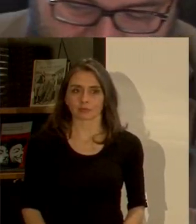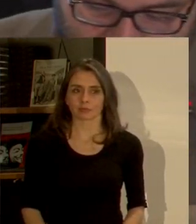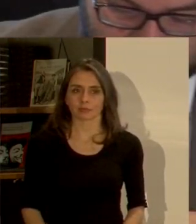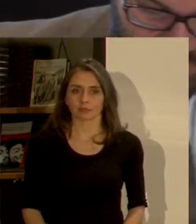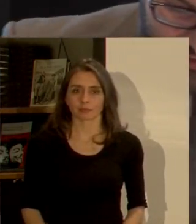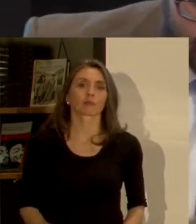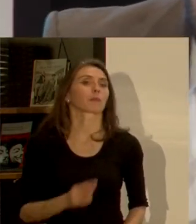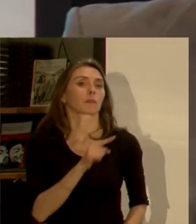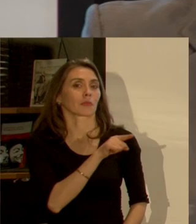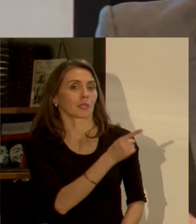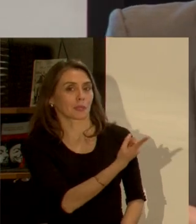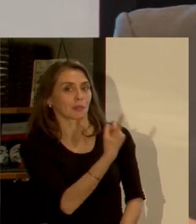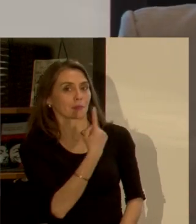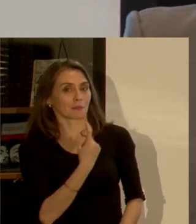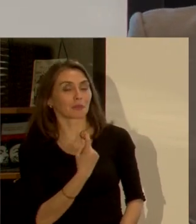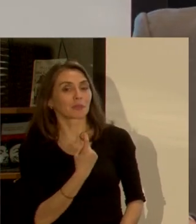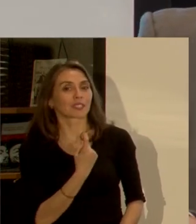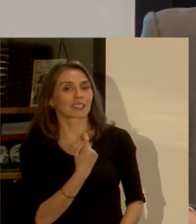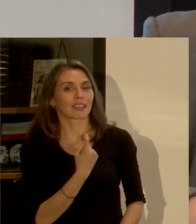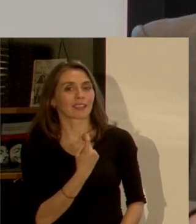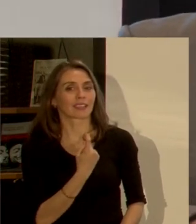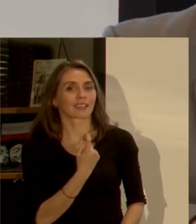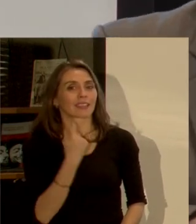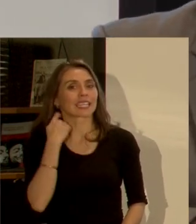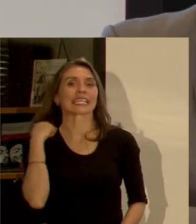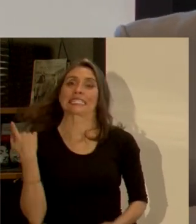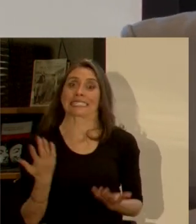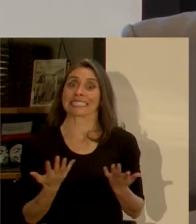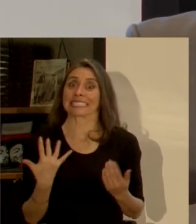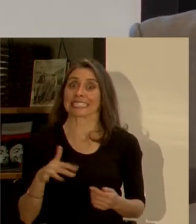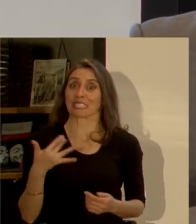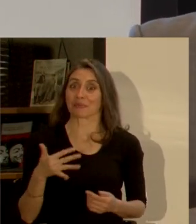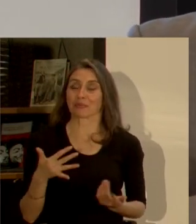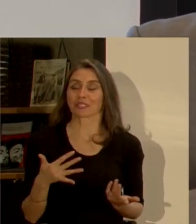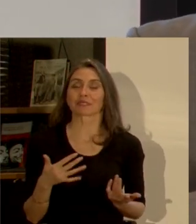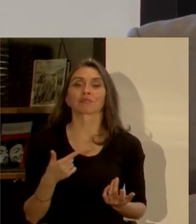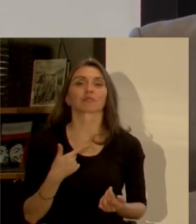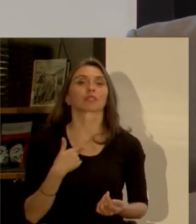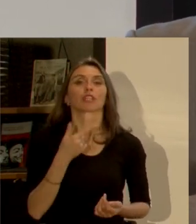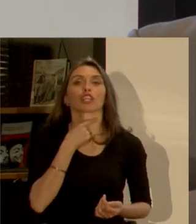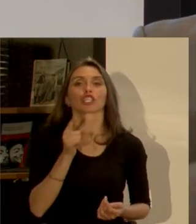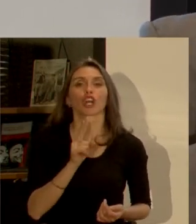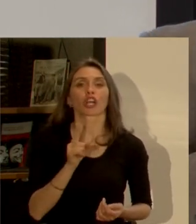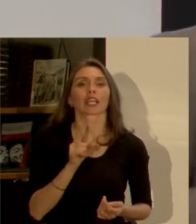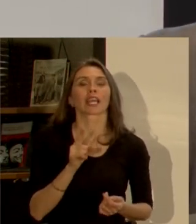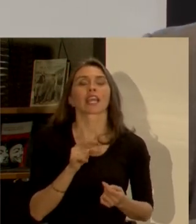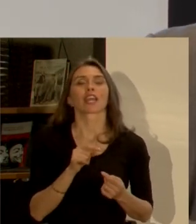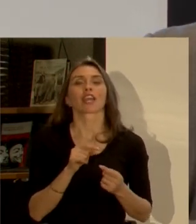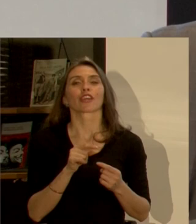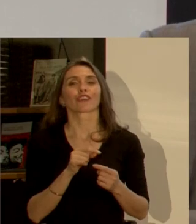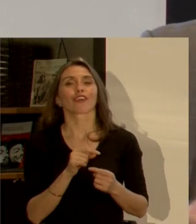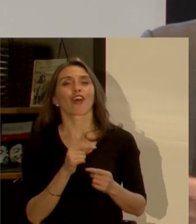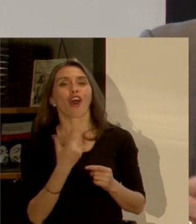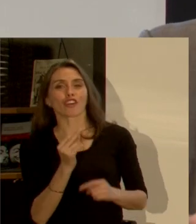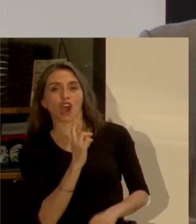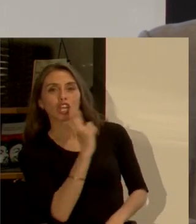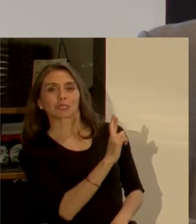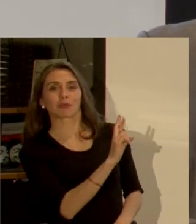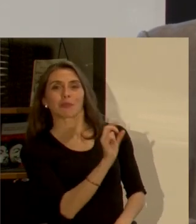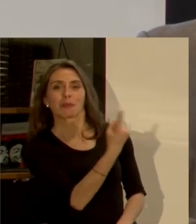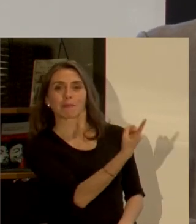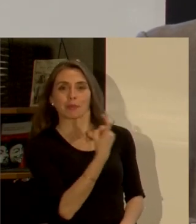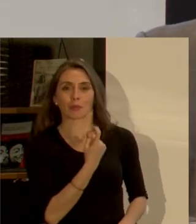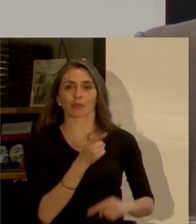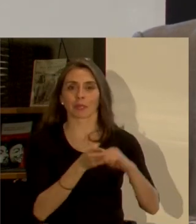es una pregunta bien importante no quiero no quiero hacerle el quita a la pregunta que me hiciste al principio sobre los